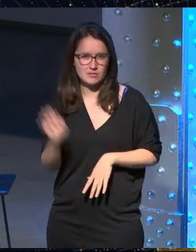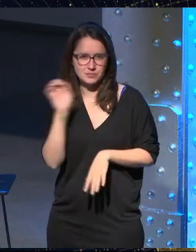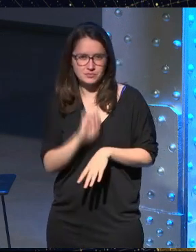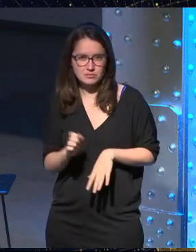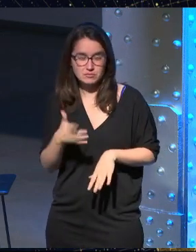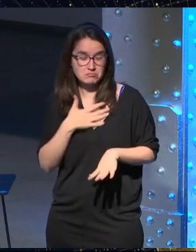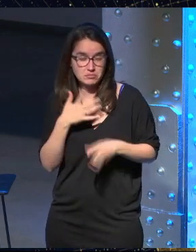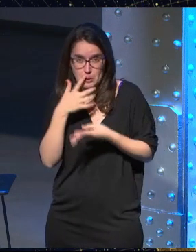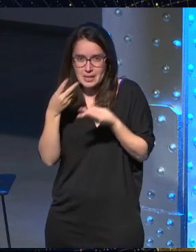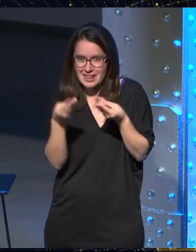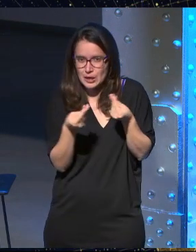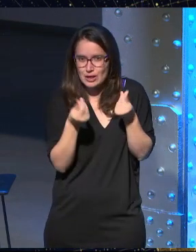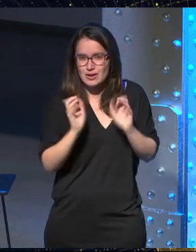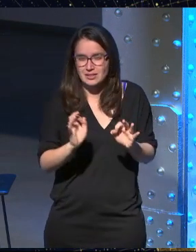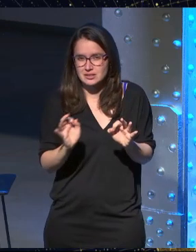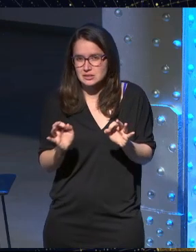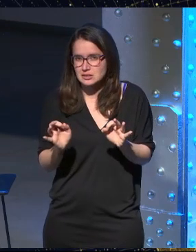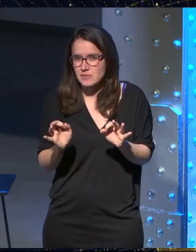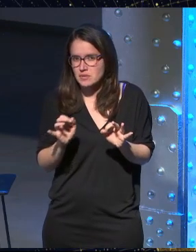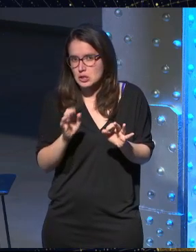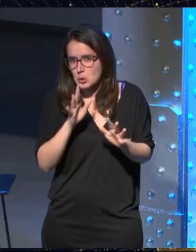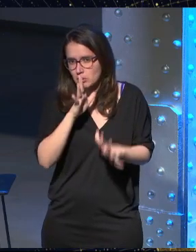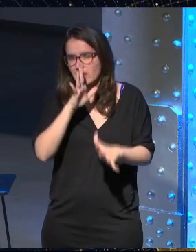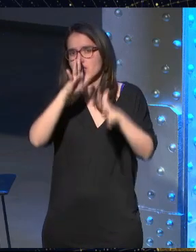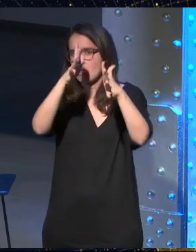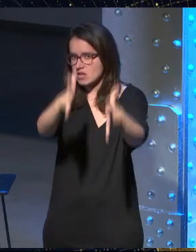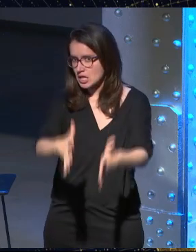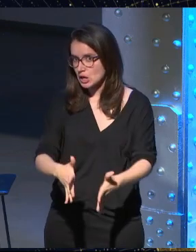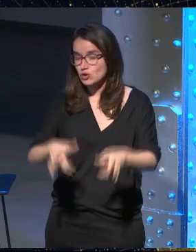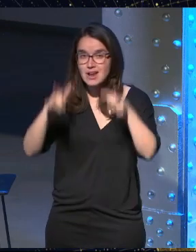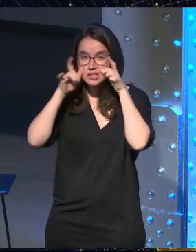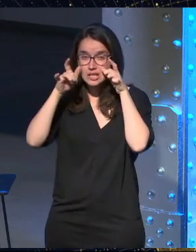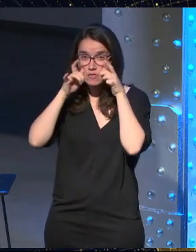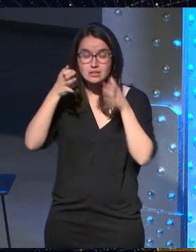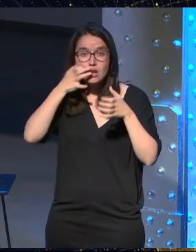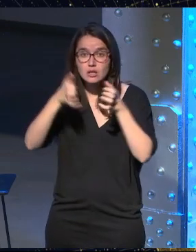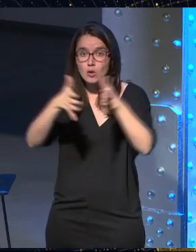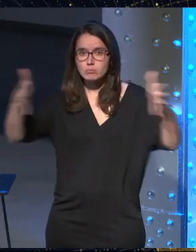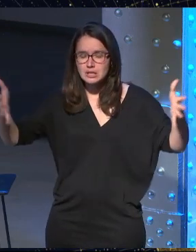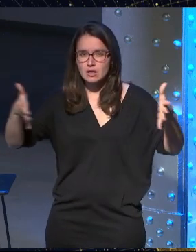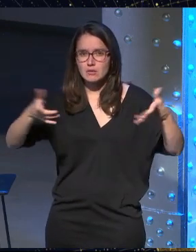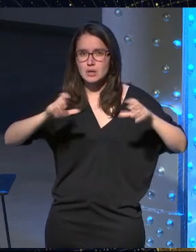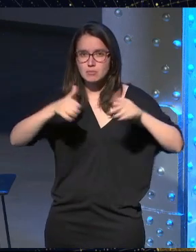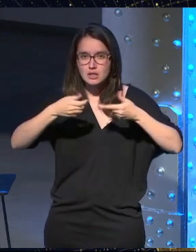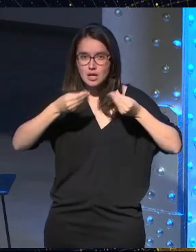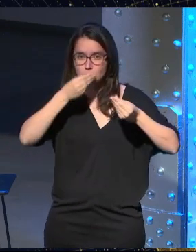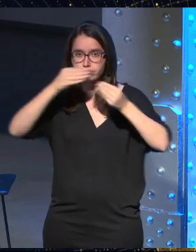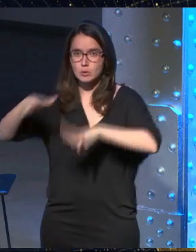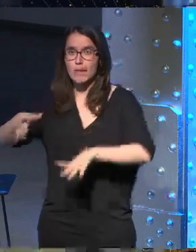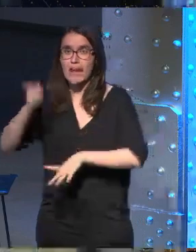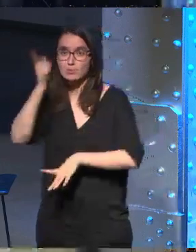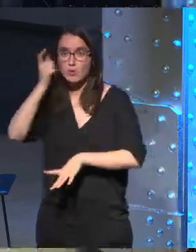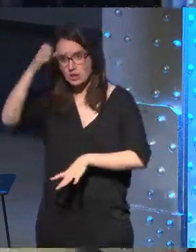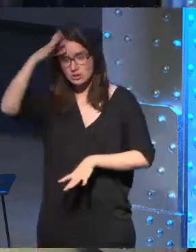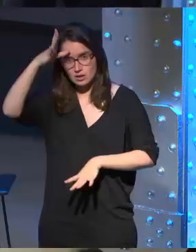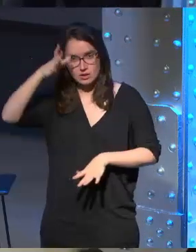mi predicción es esta la próxima dentro de una década las gafas de realidad aumentada van a empezar a sustituir a los smartphones pero